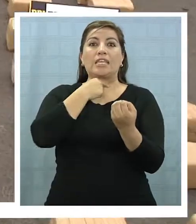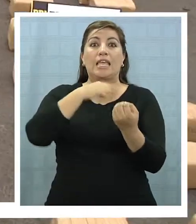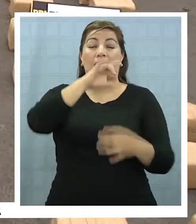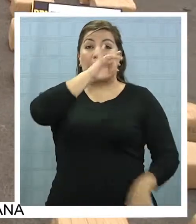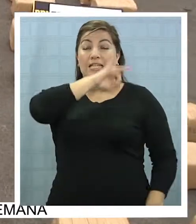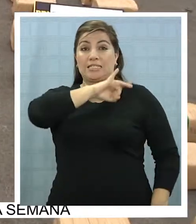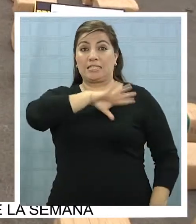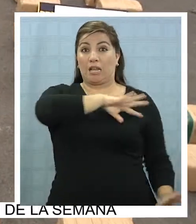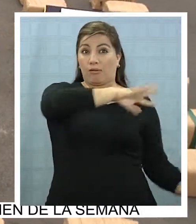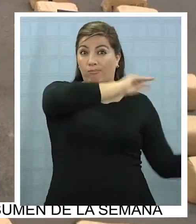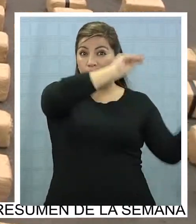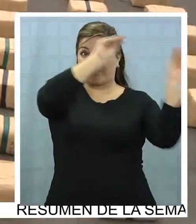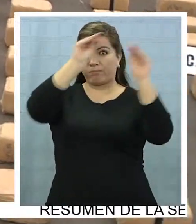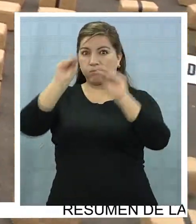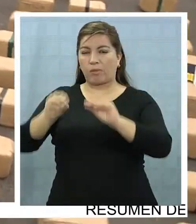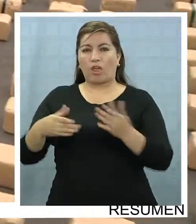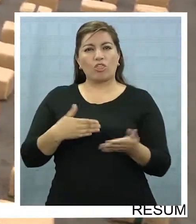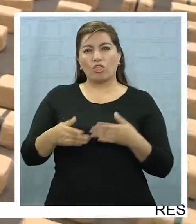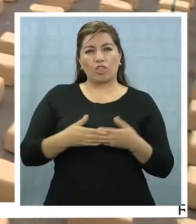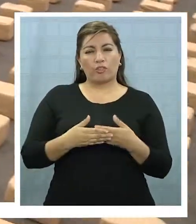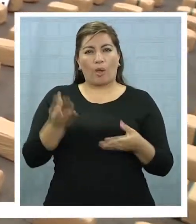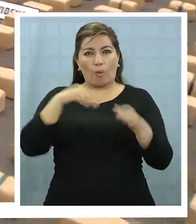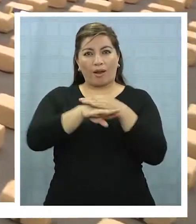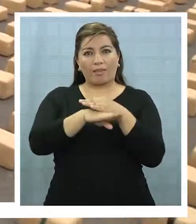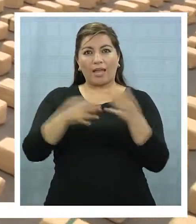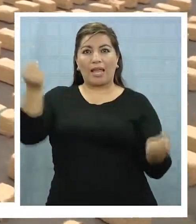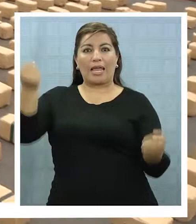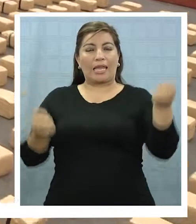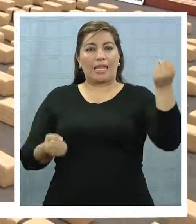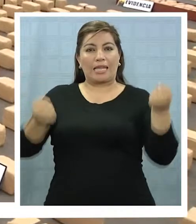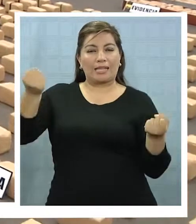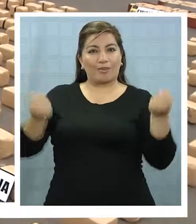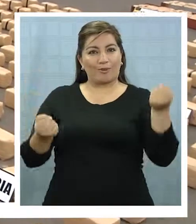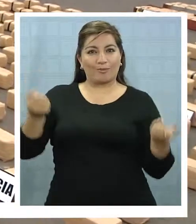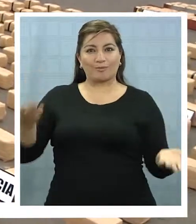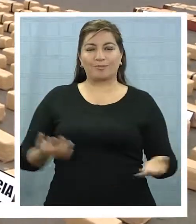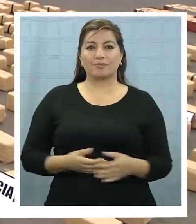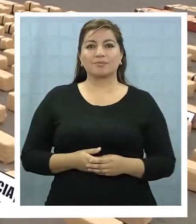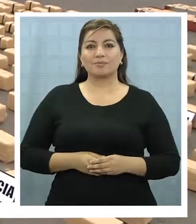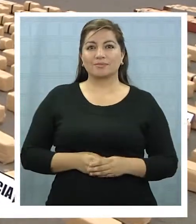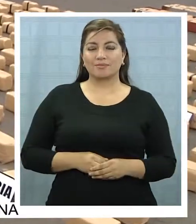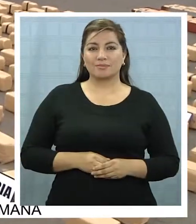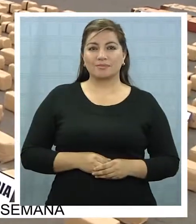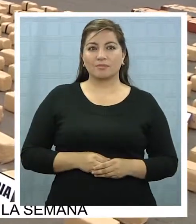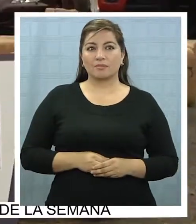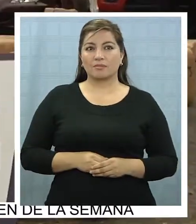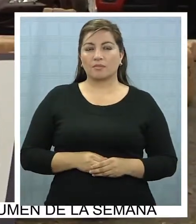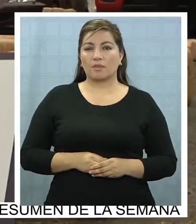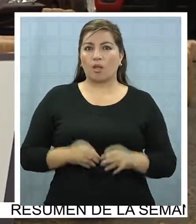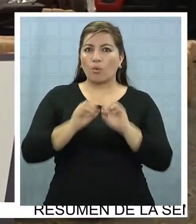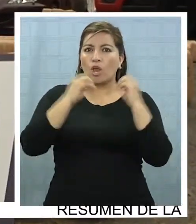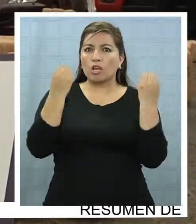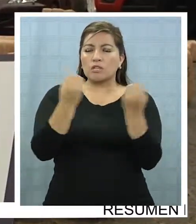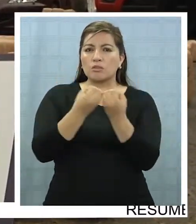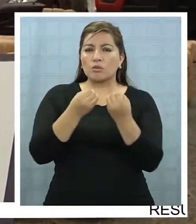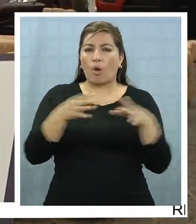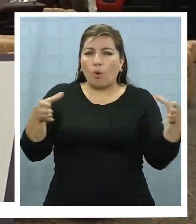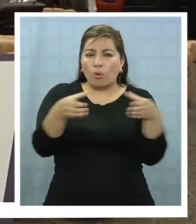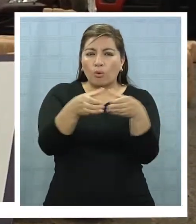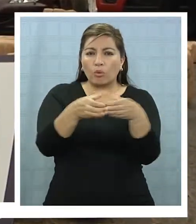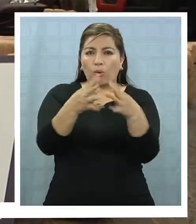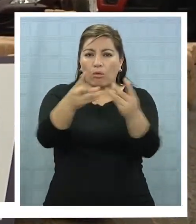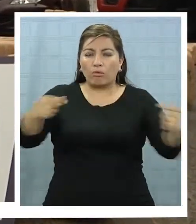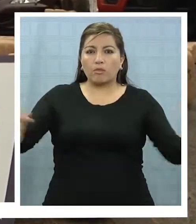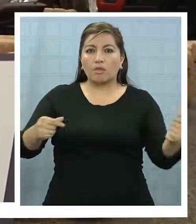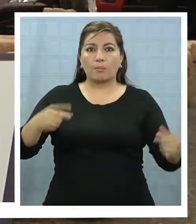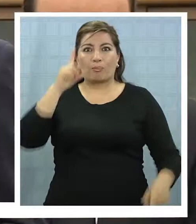la quiera trasladar en un camión con un ingenioso sistema para ocultarla. Desbaratar este tipo de organizaciones cada día es más difícil. Como